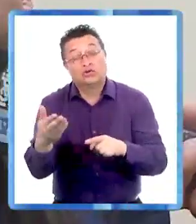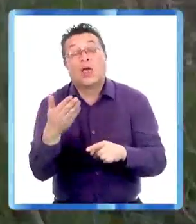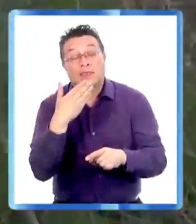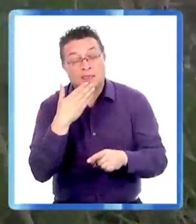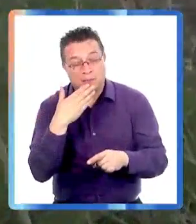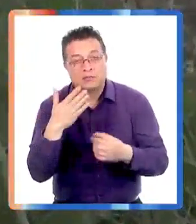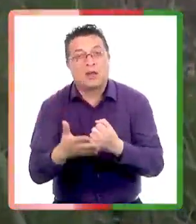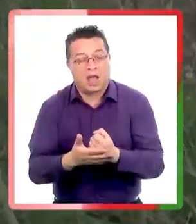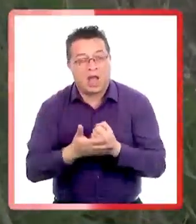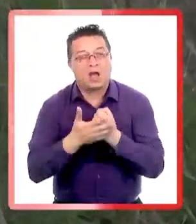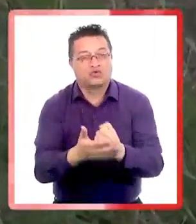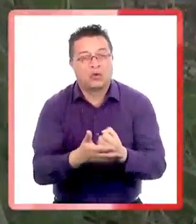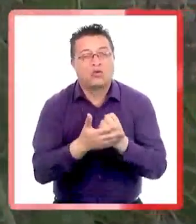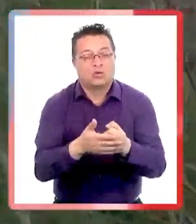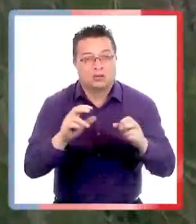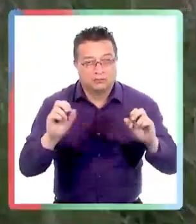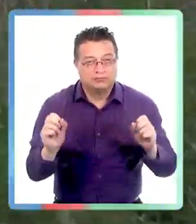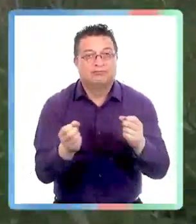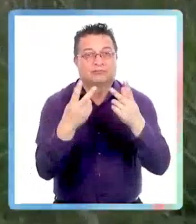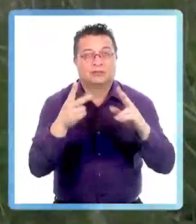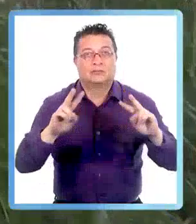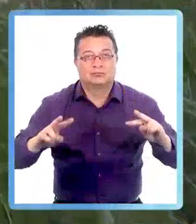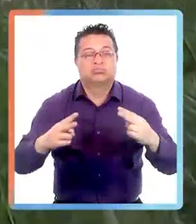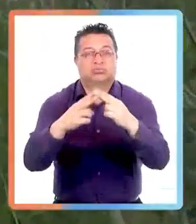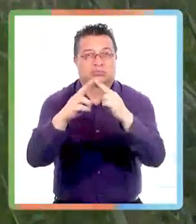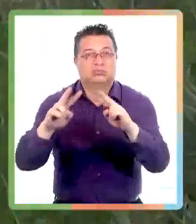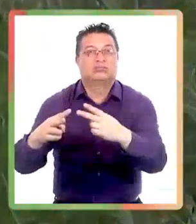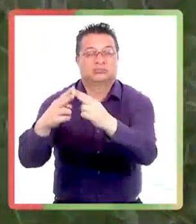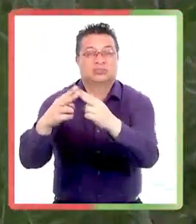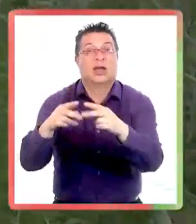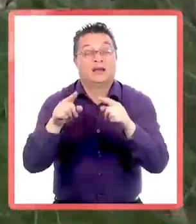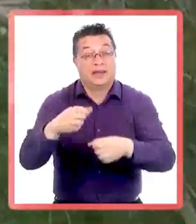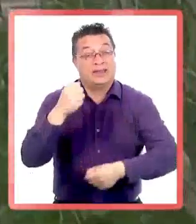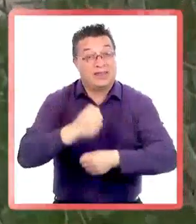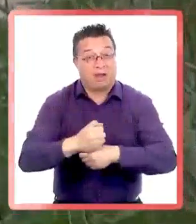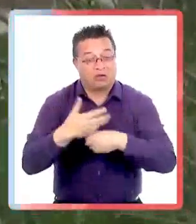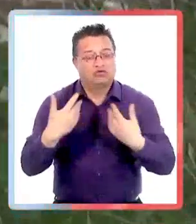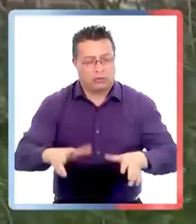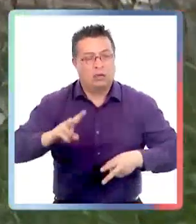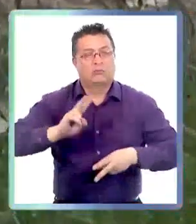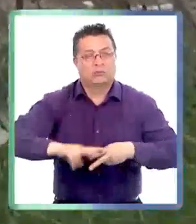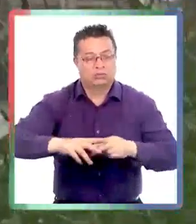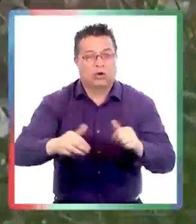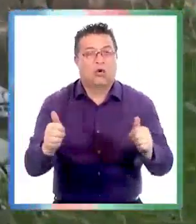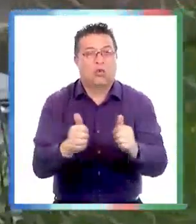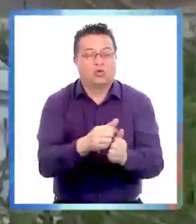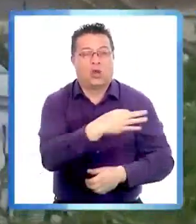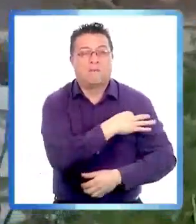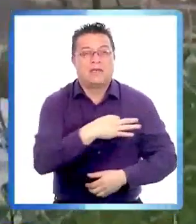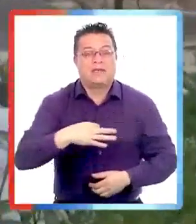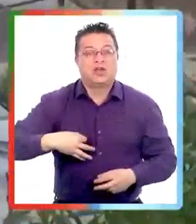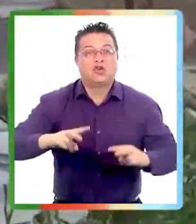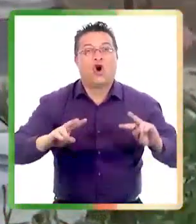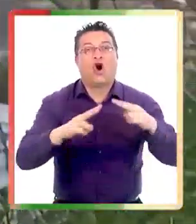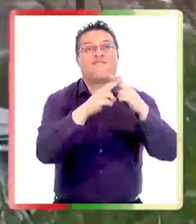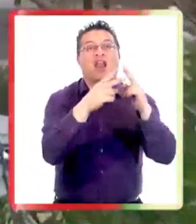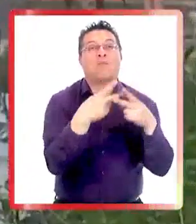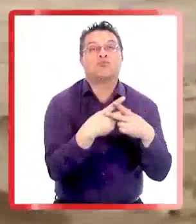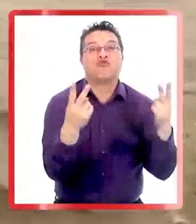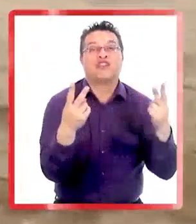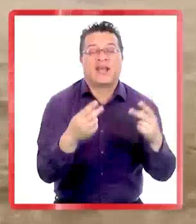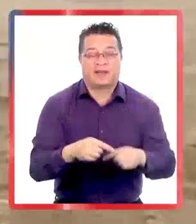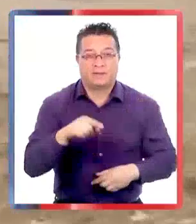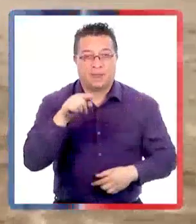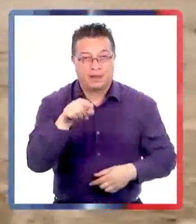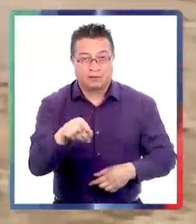considerado ayudas en términos de la recuperación de infraestructura y ese trabajo lo estamos realizando junto al Ministerio de Obras Públicas. En la